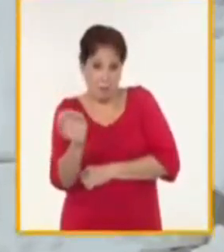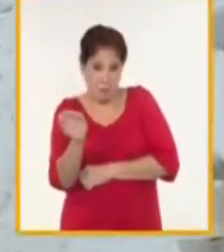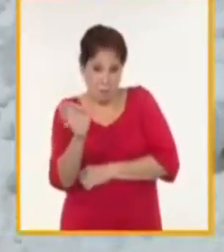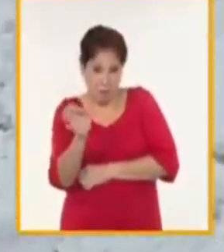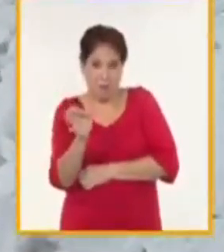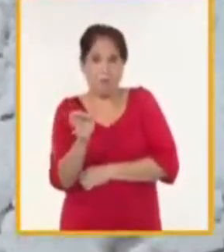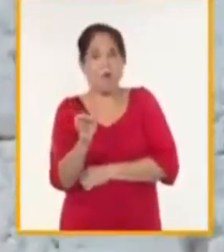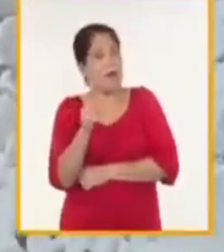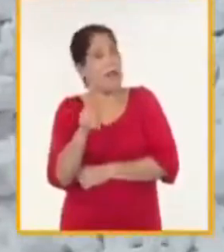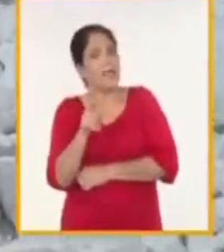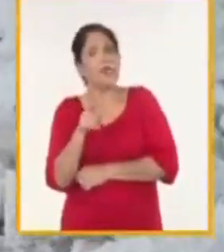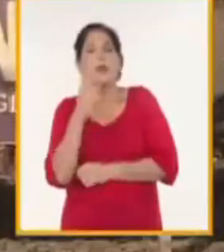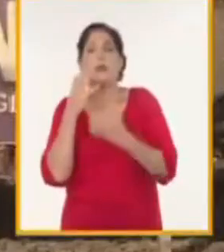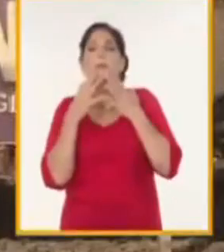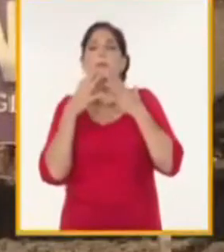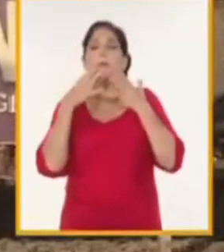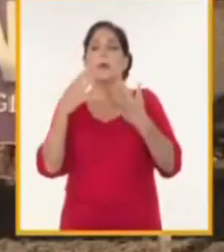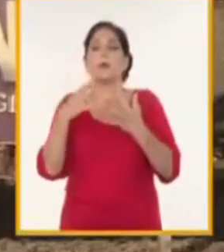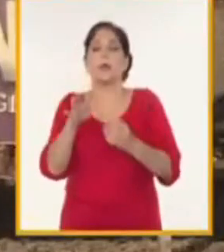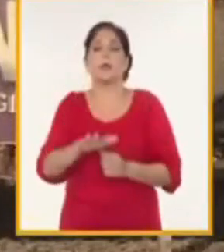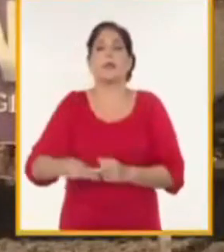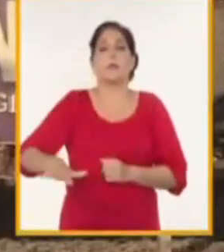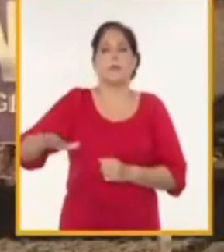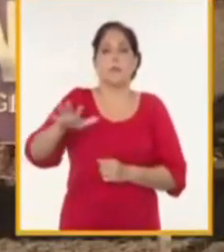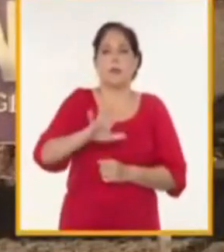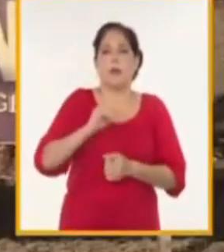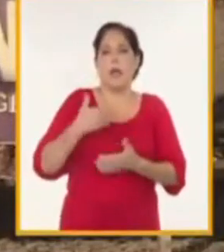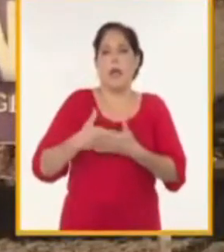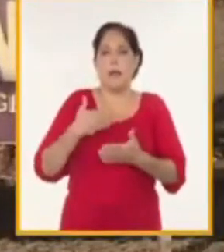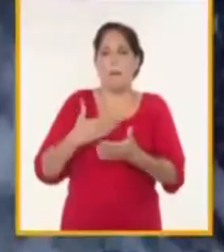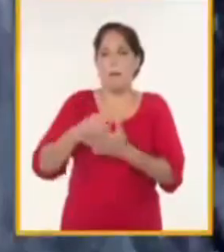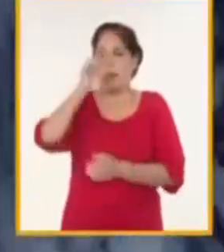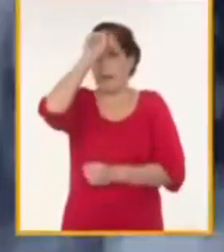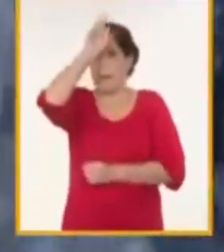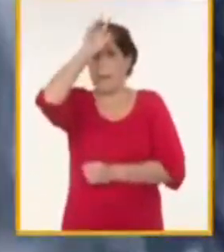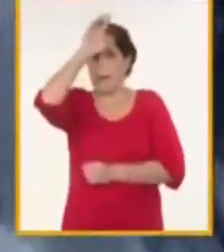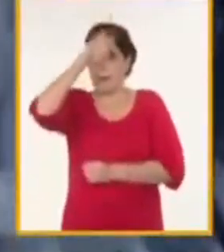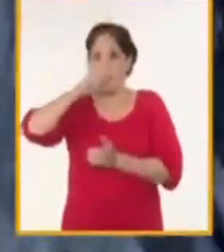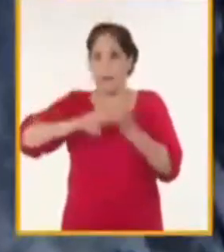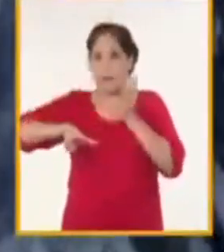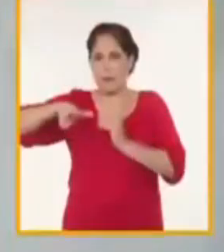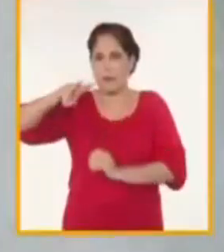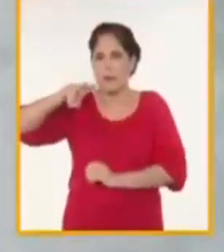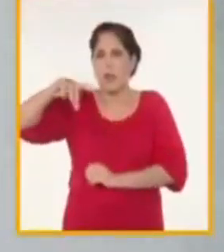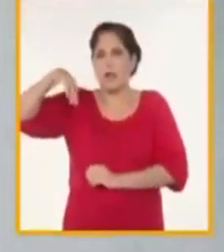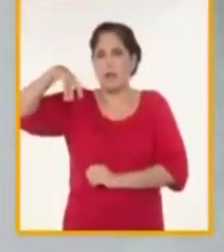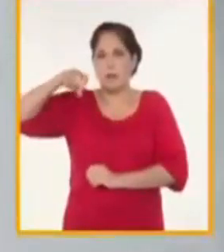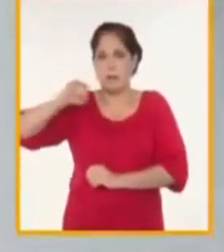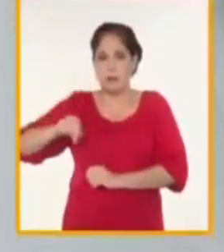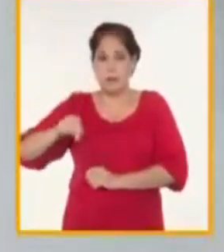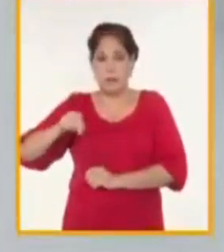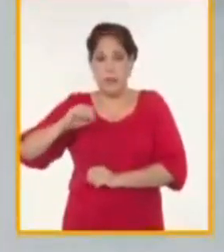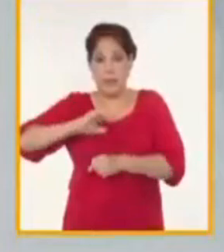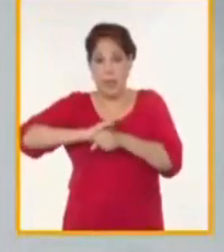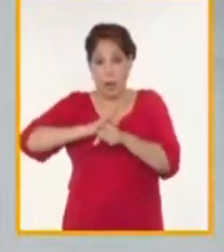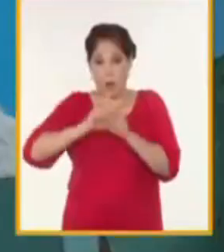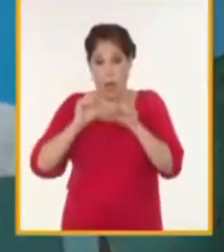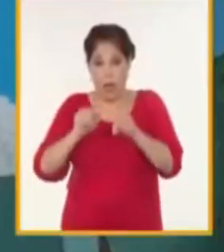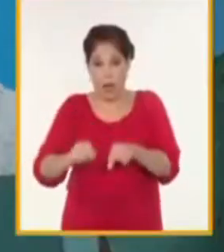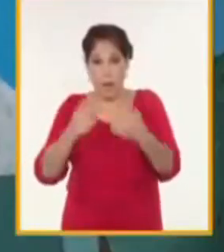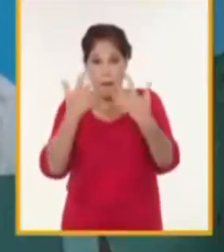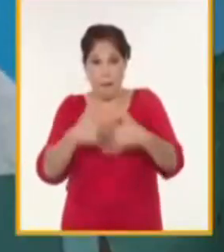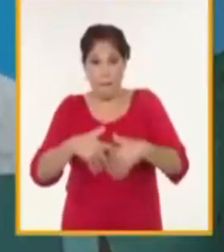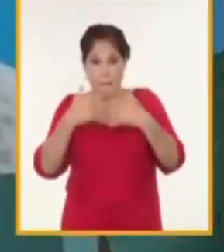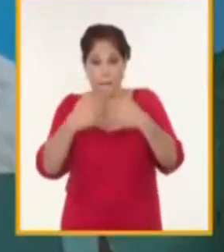es vital para la sostenibilidad de la empresa minera occidente en San José de las Lajas está la planta de